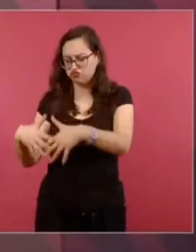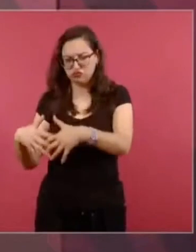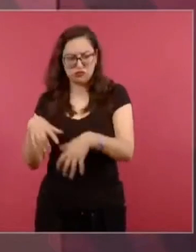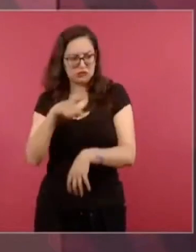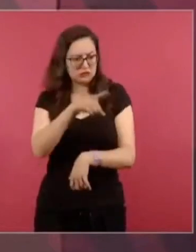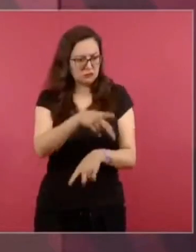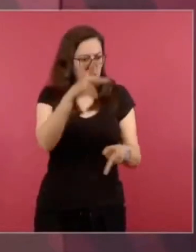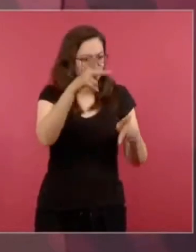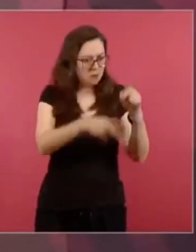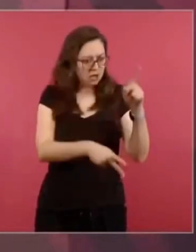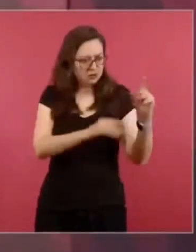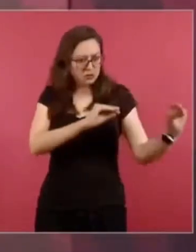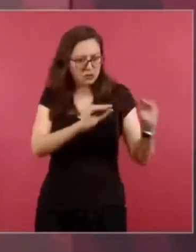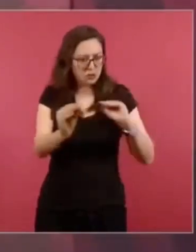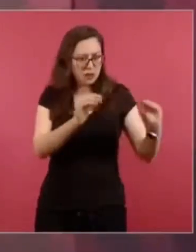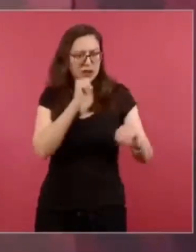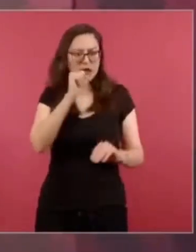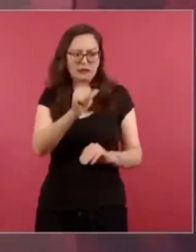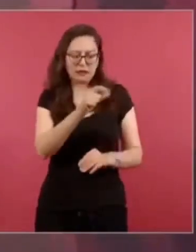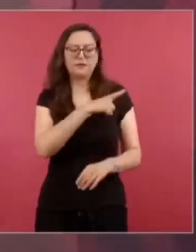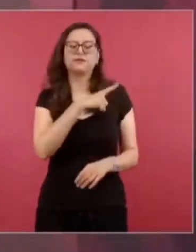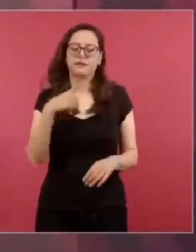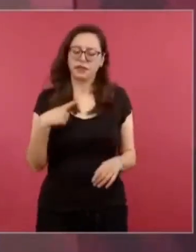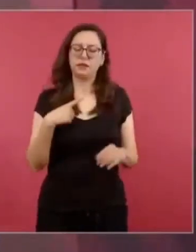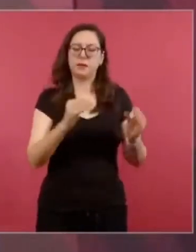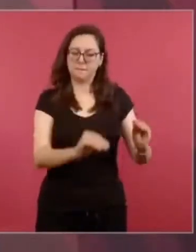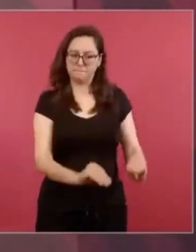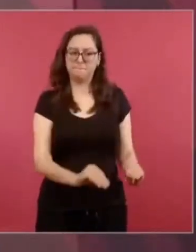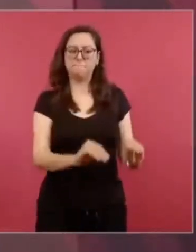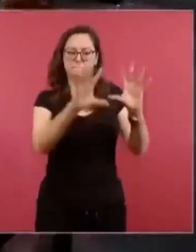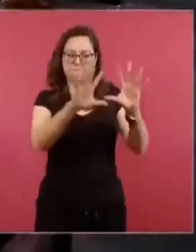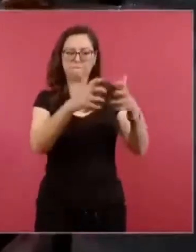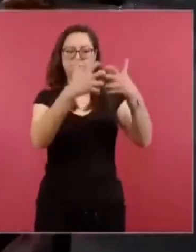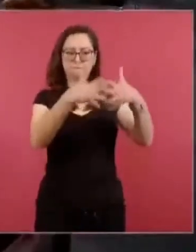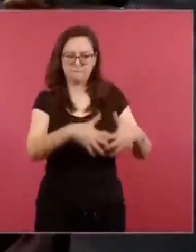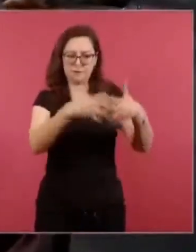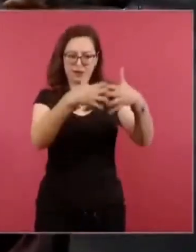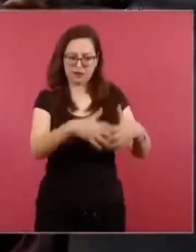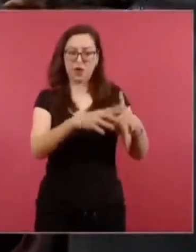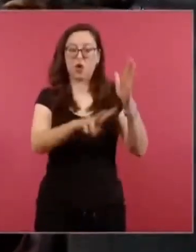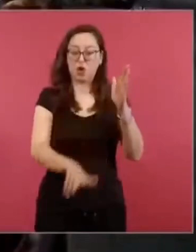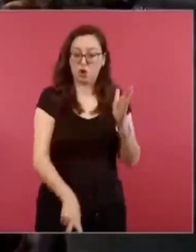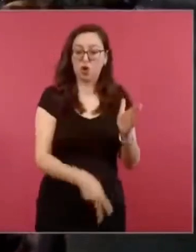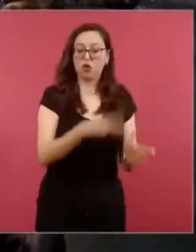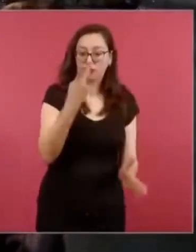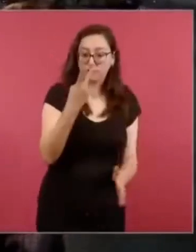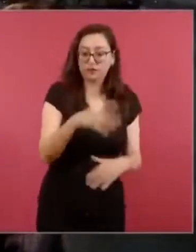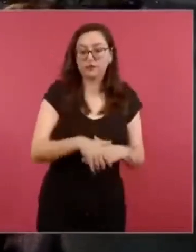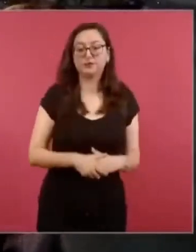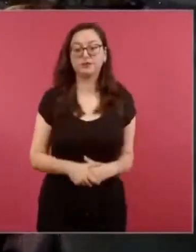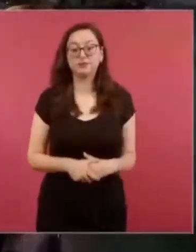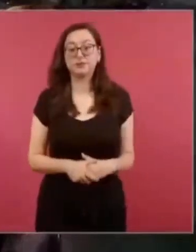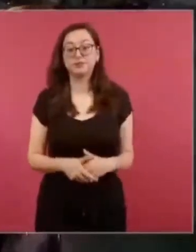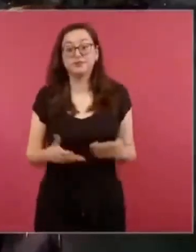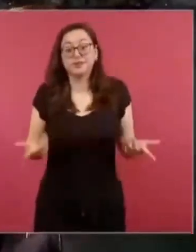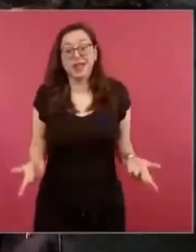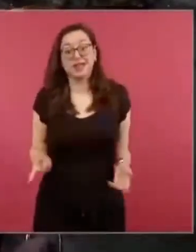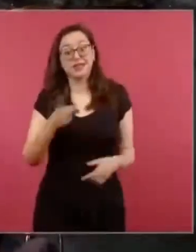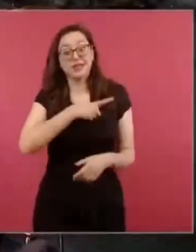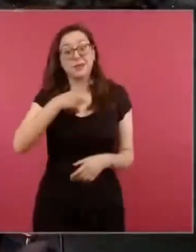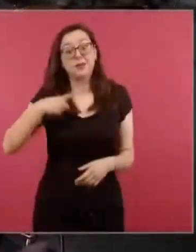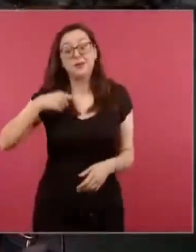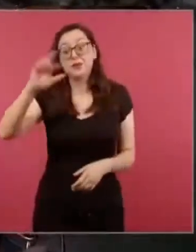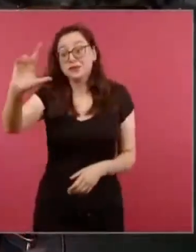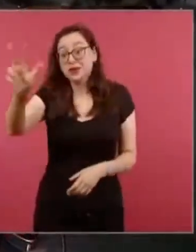también, porque a veces se olvida, que la mitad de la generación tiene que ver